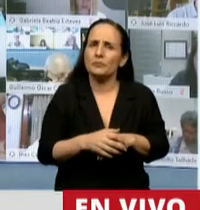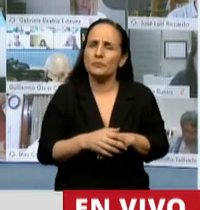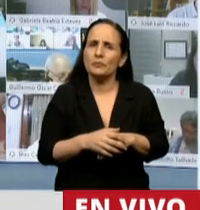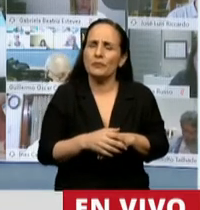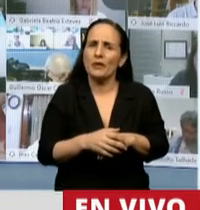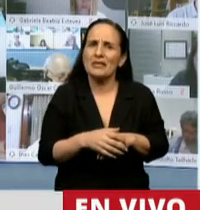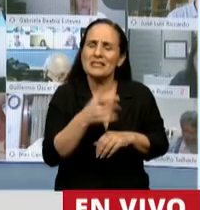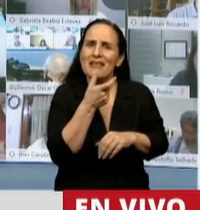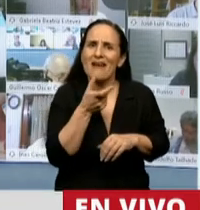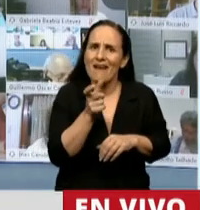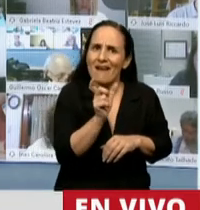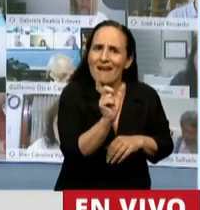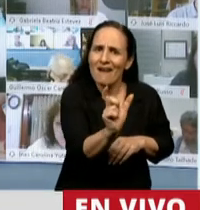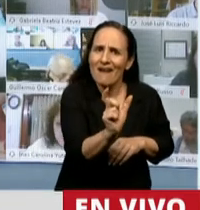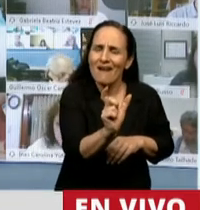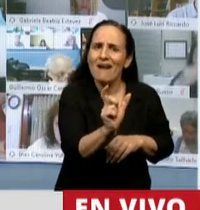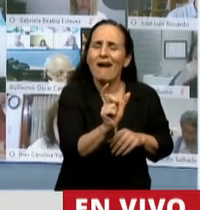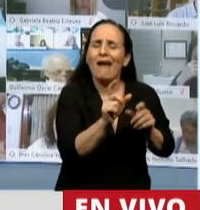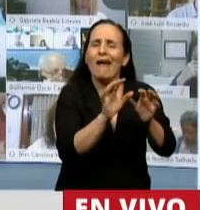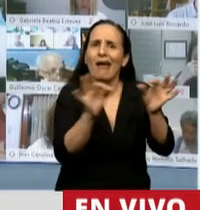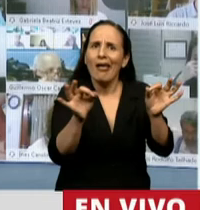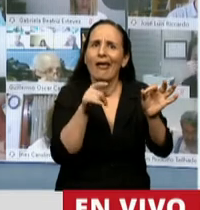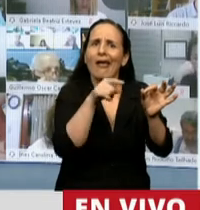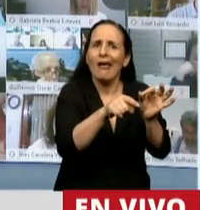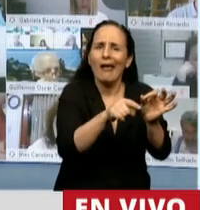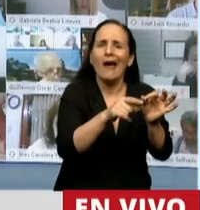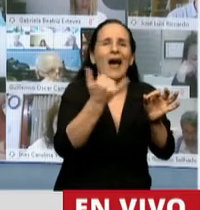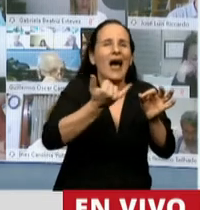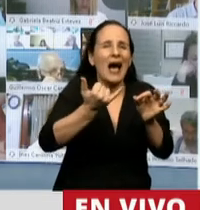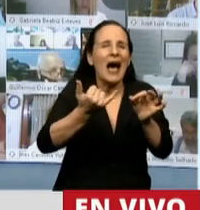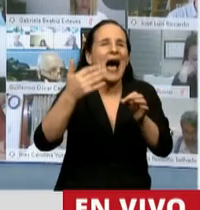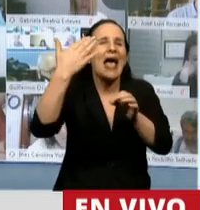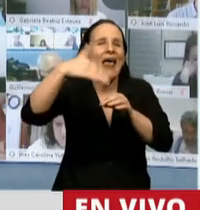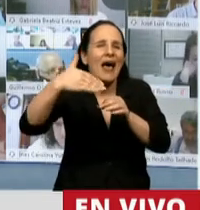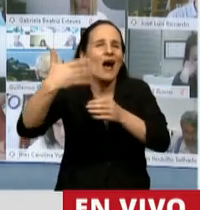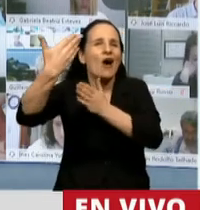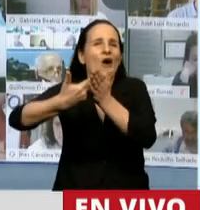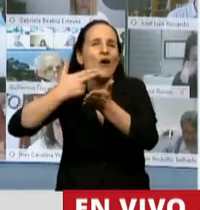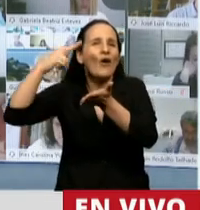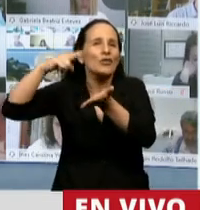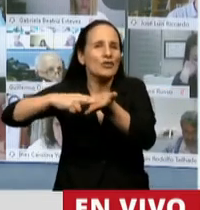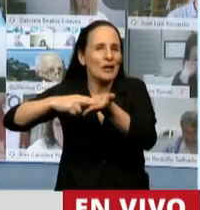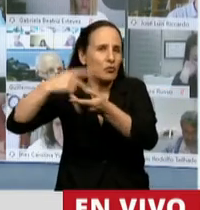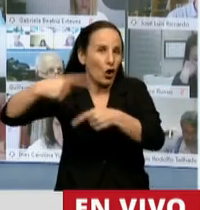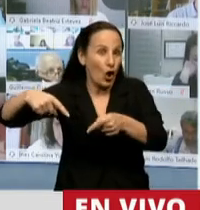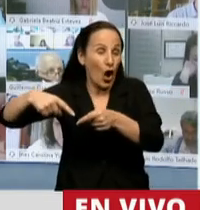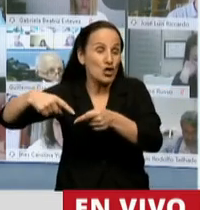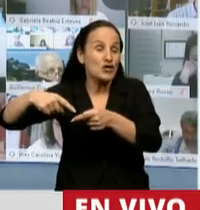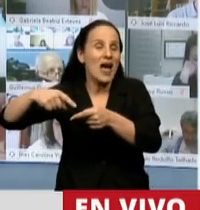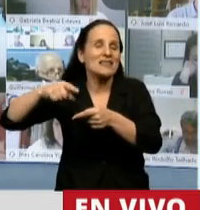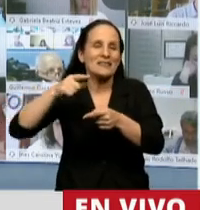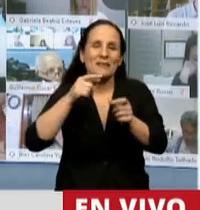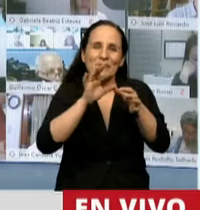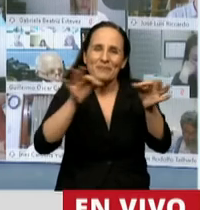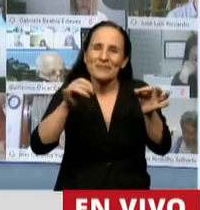reemplaza la expresión aquellos que tengan algún tipo de domicilio, yo registro tributarios de bienes porque